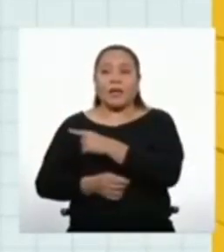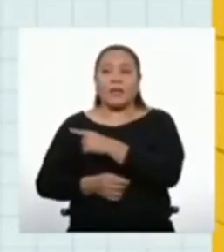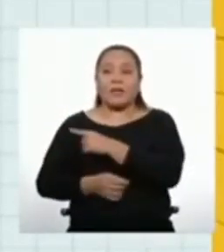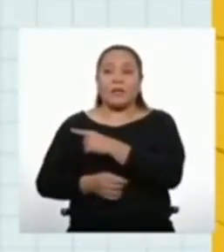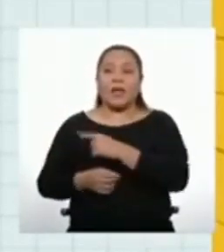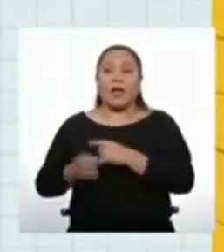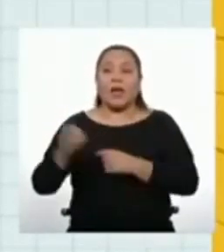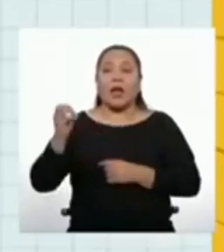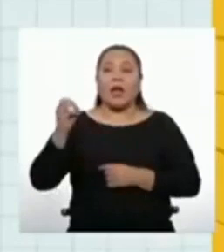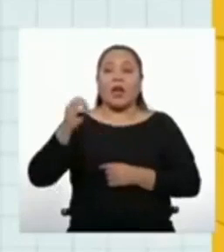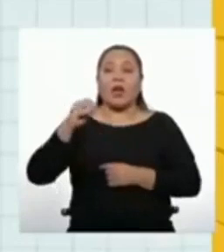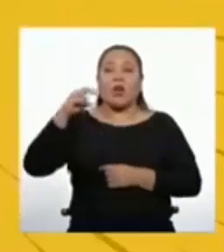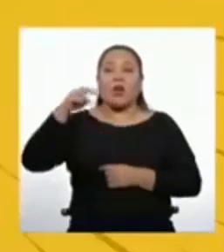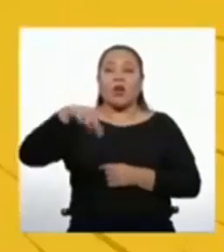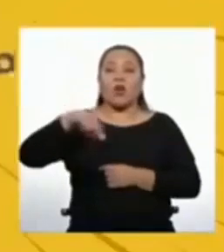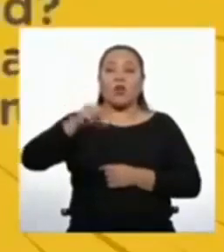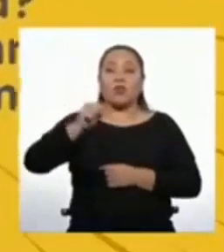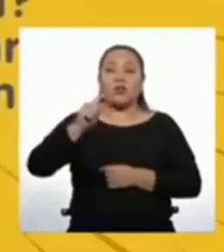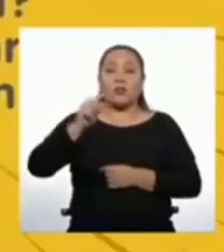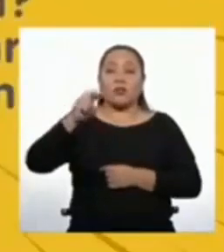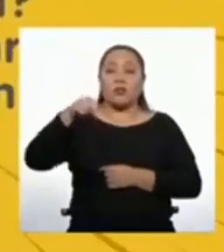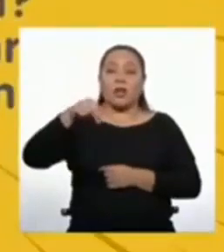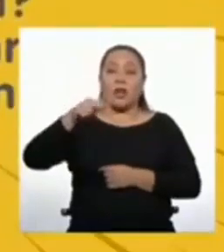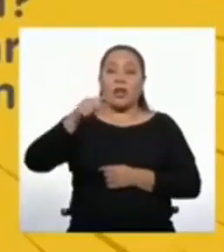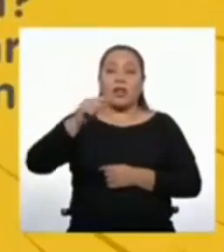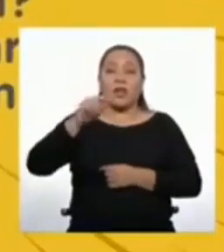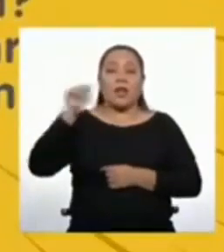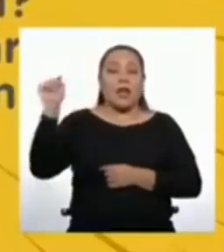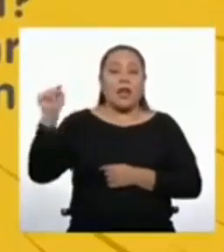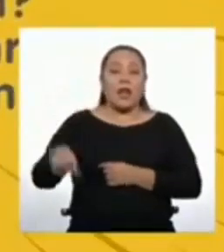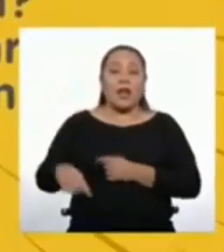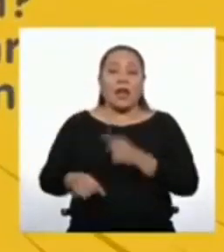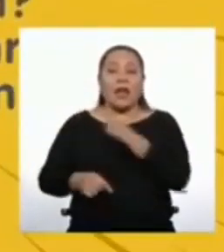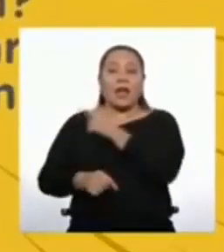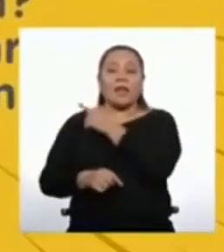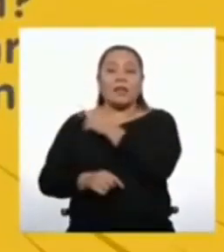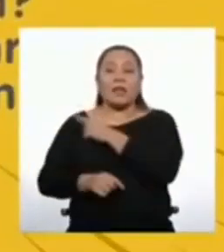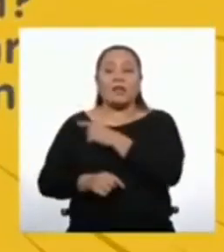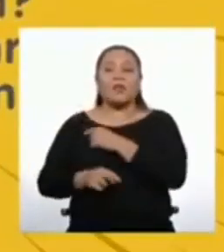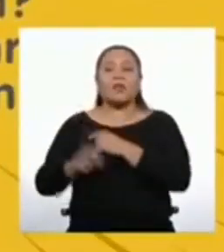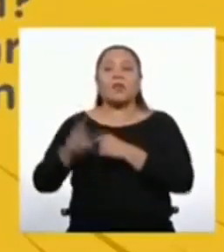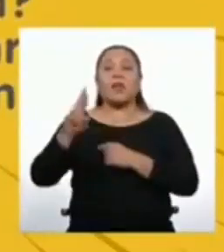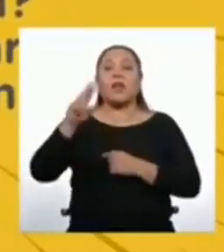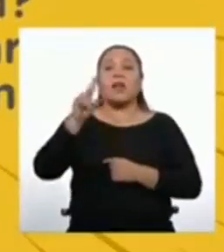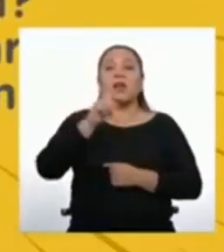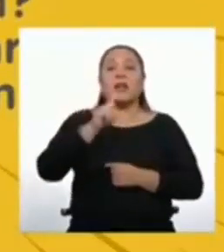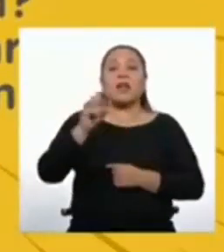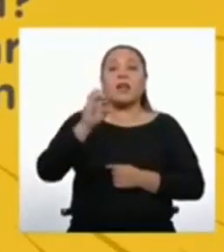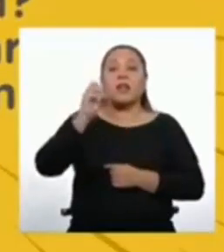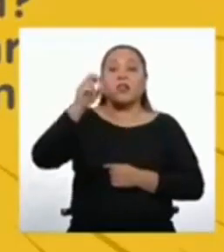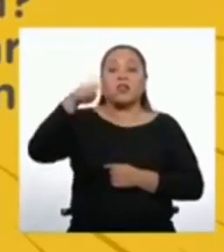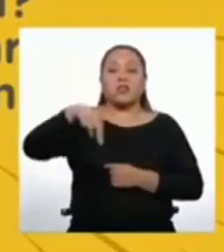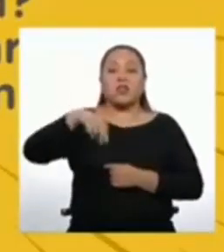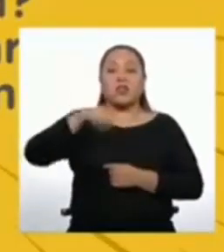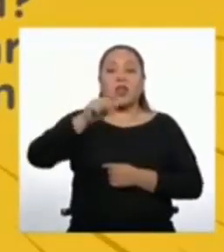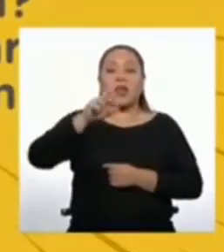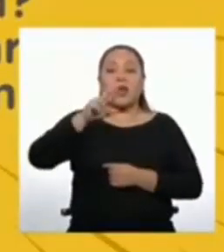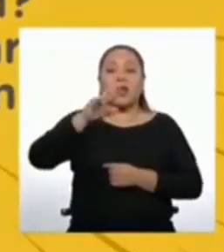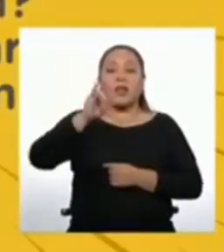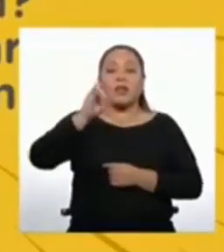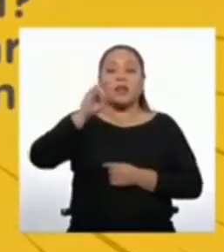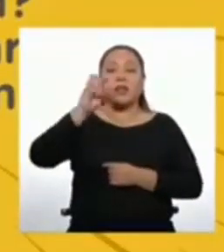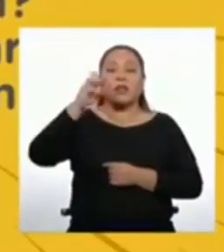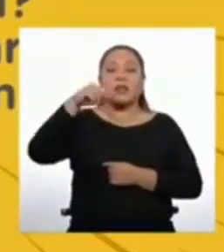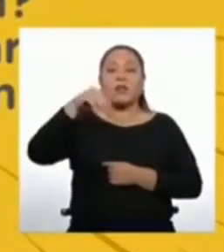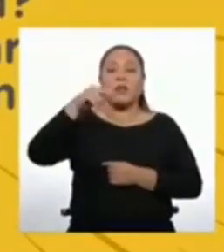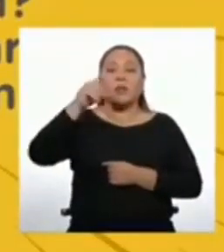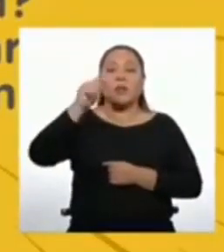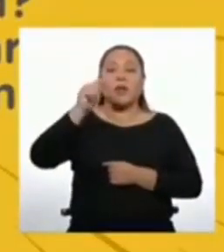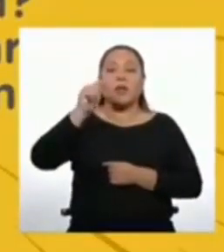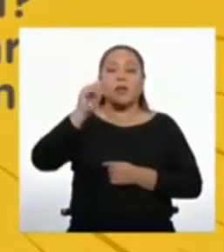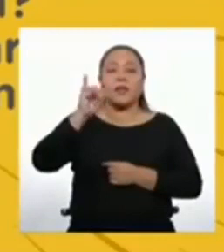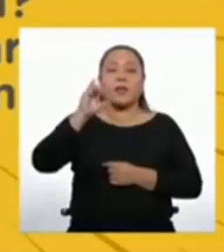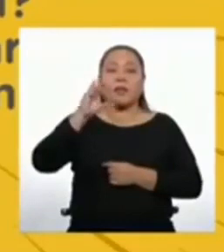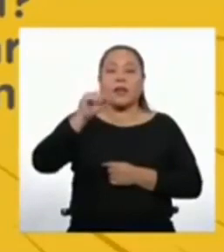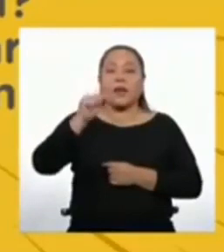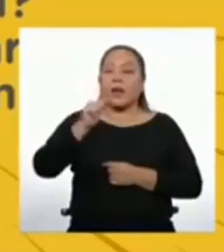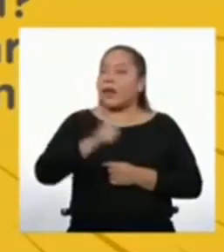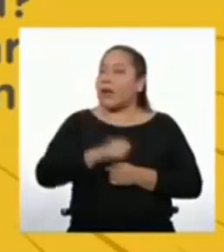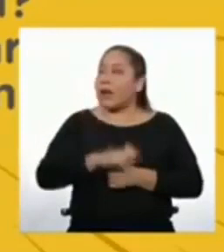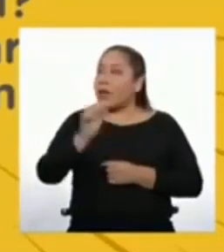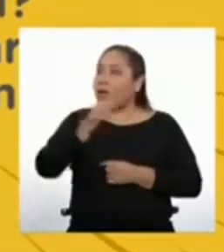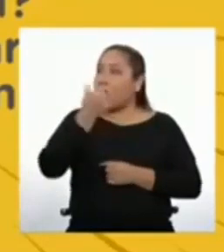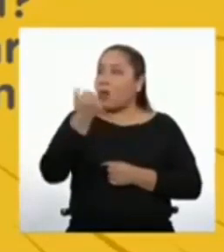la llamamos razón aritmética. Sabiendo todo eso, ¿hay otra manera de darle respuesta a nuestra primera inquietud?